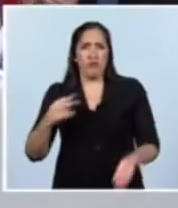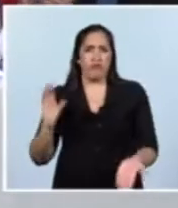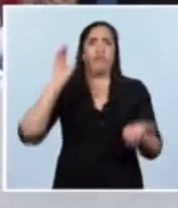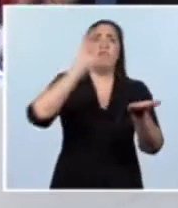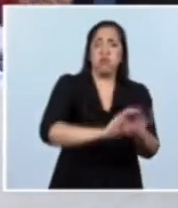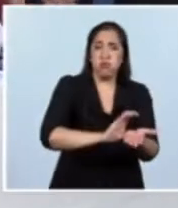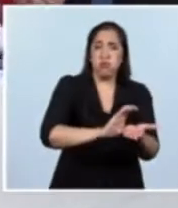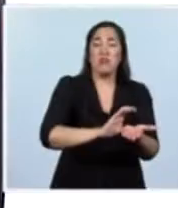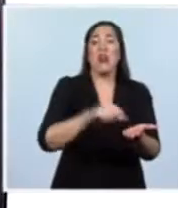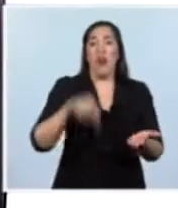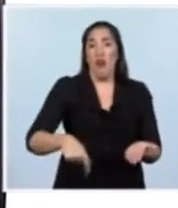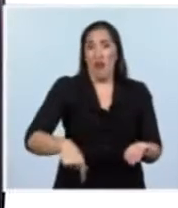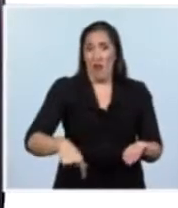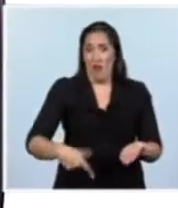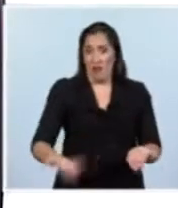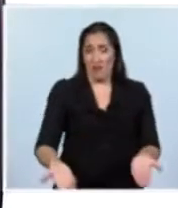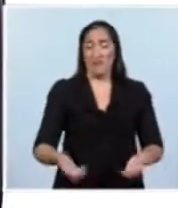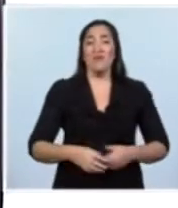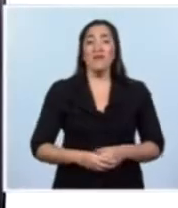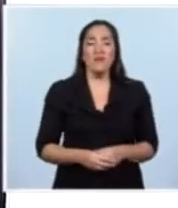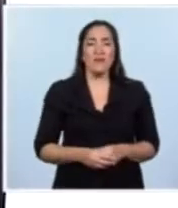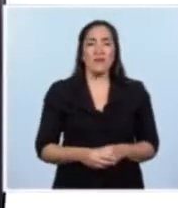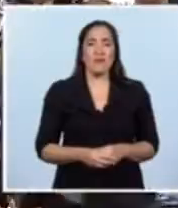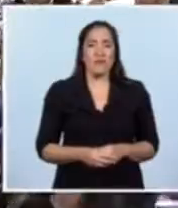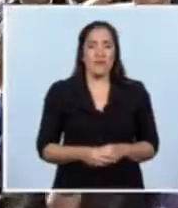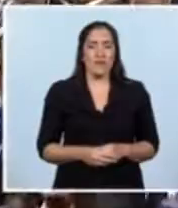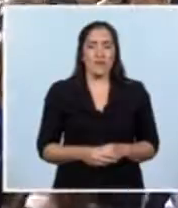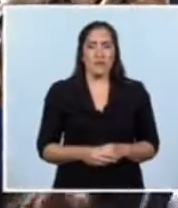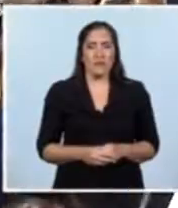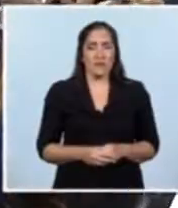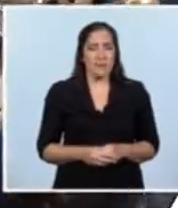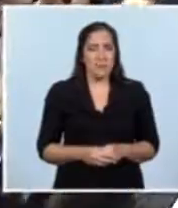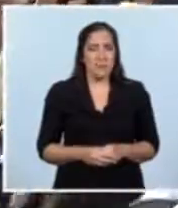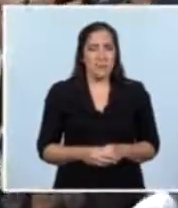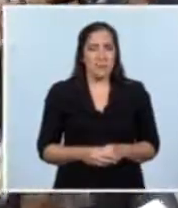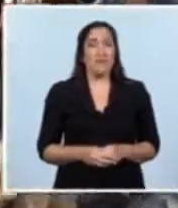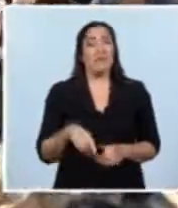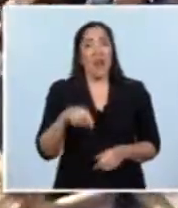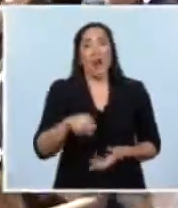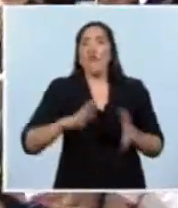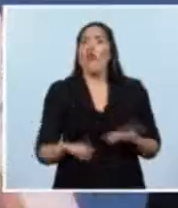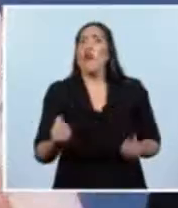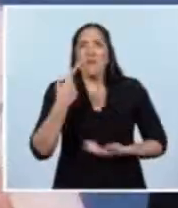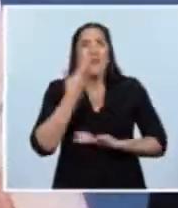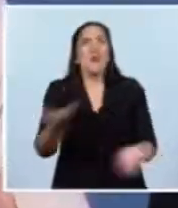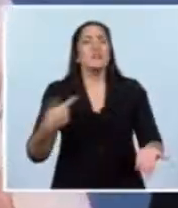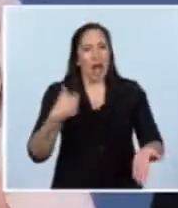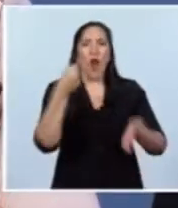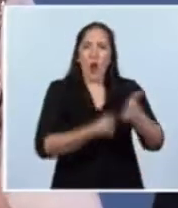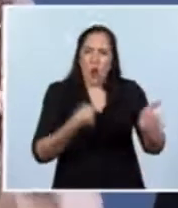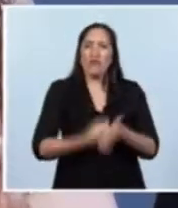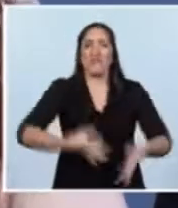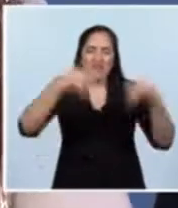cabo hoy adelante y esto es en realidad luchar adecuadamente contra el